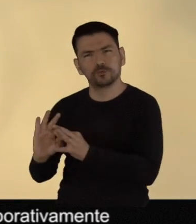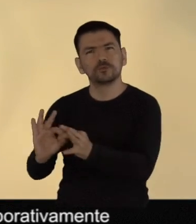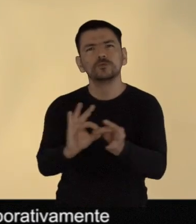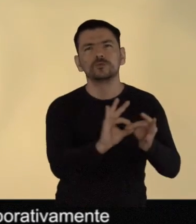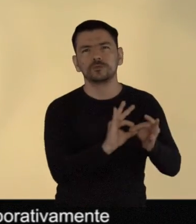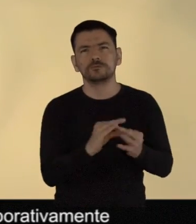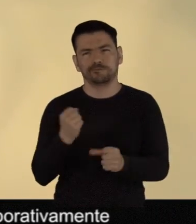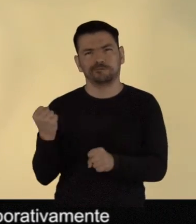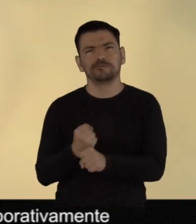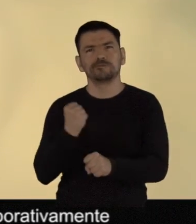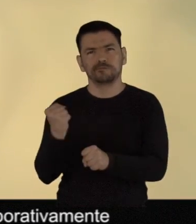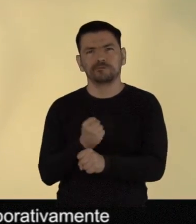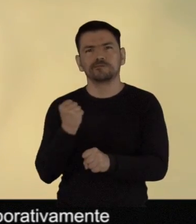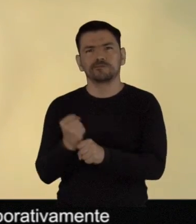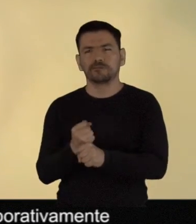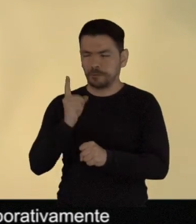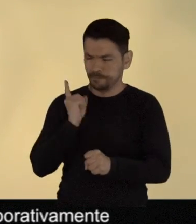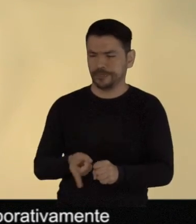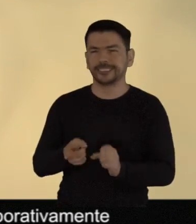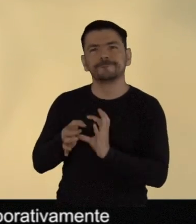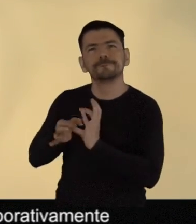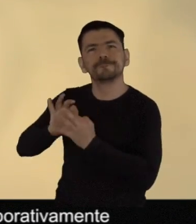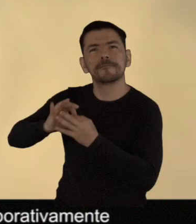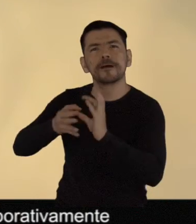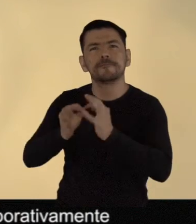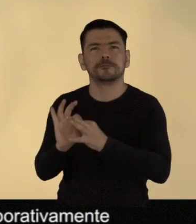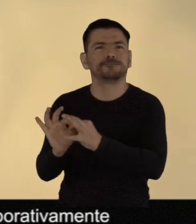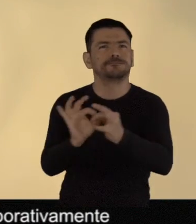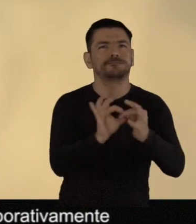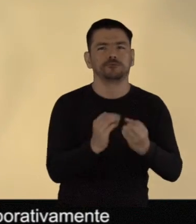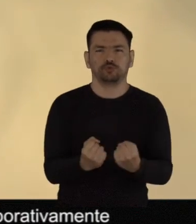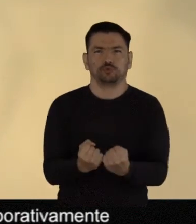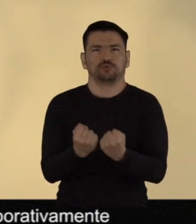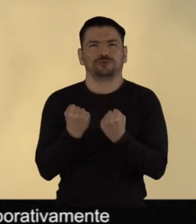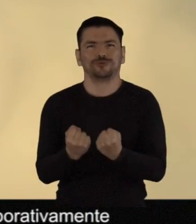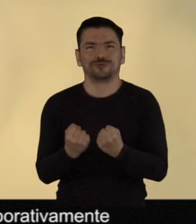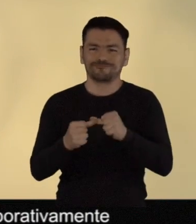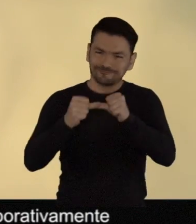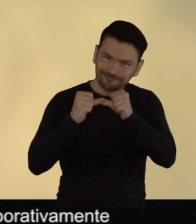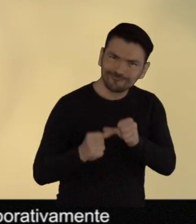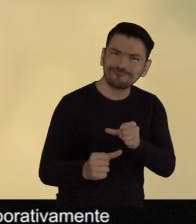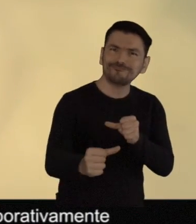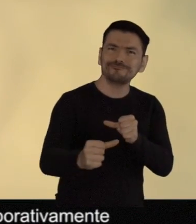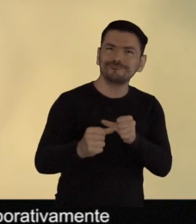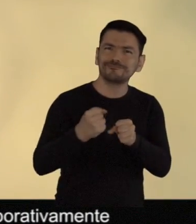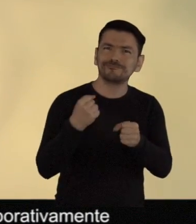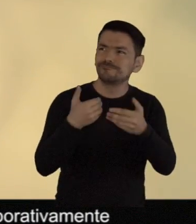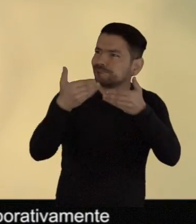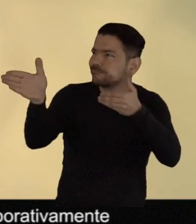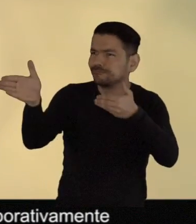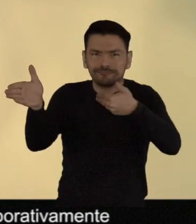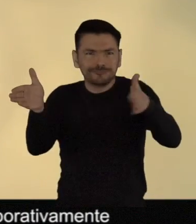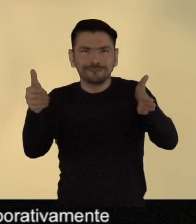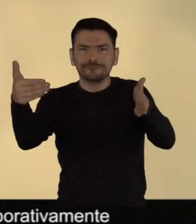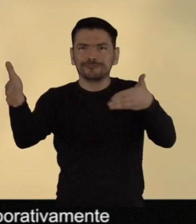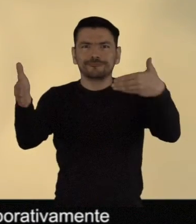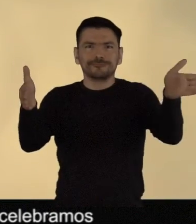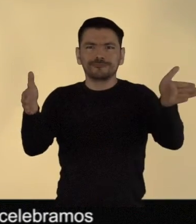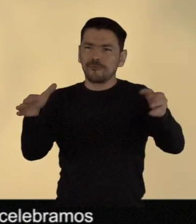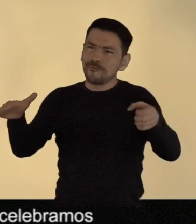Con nuestro compromiso de trabajar colaborativamente y tejer alianzas más fuertes y